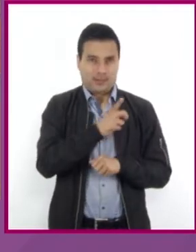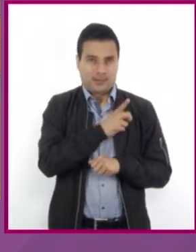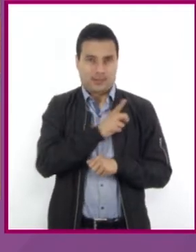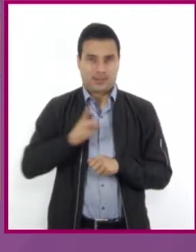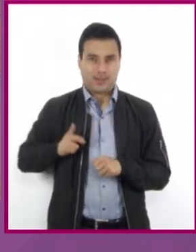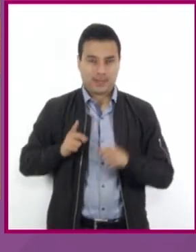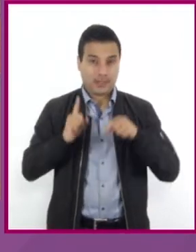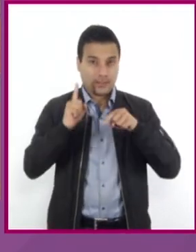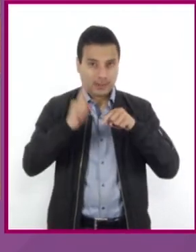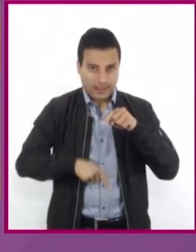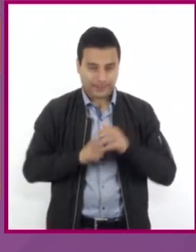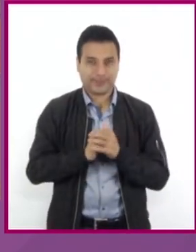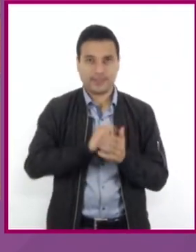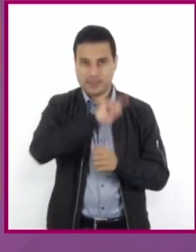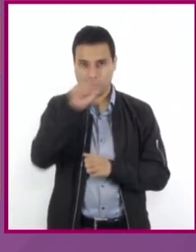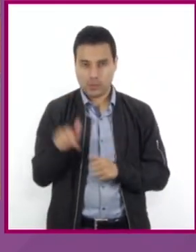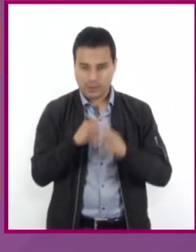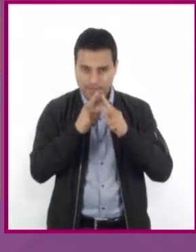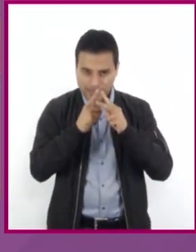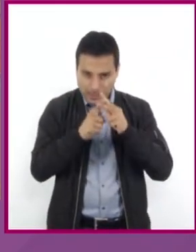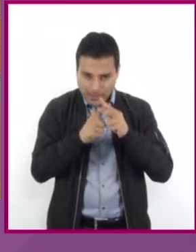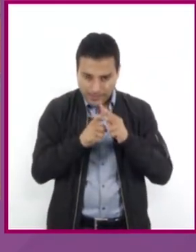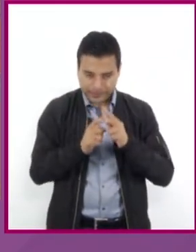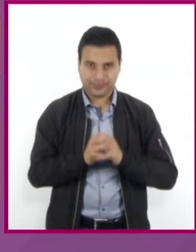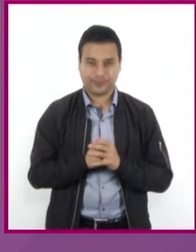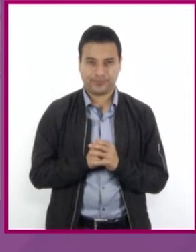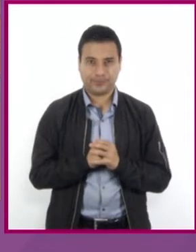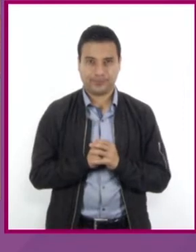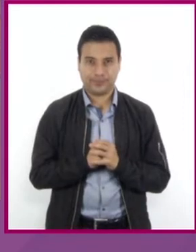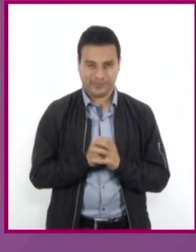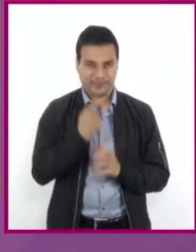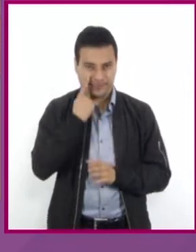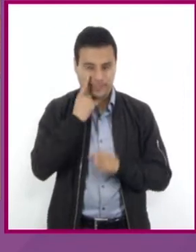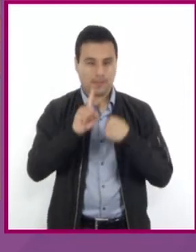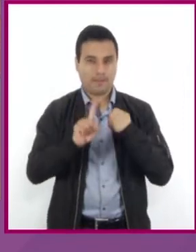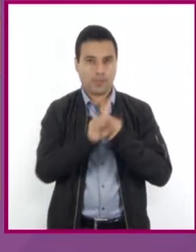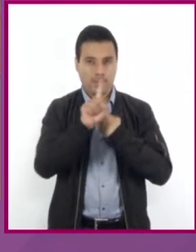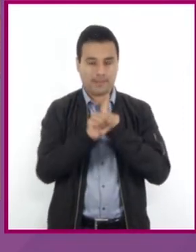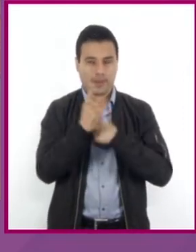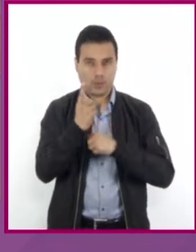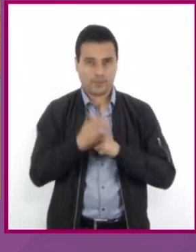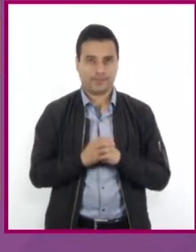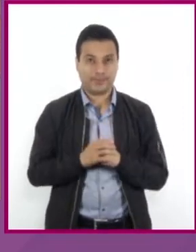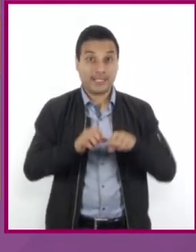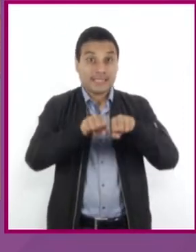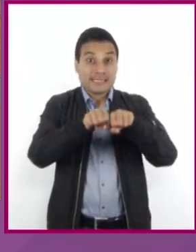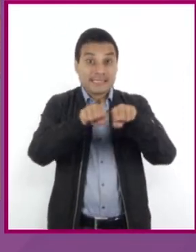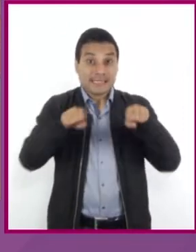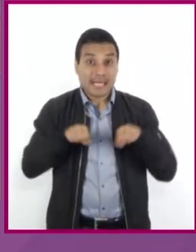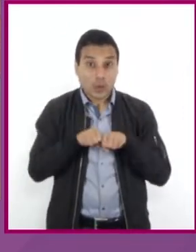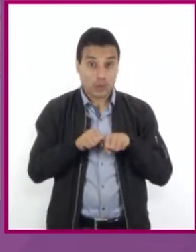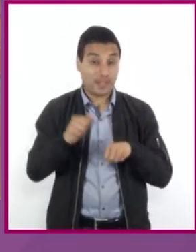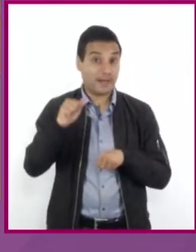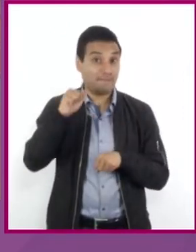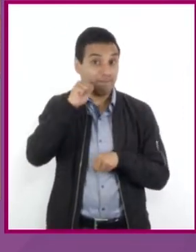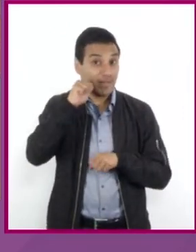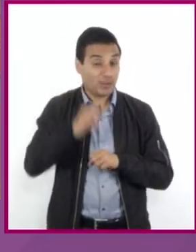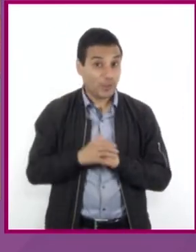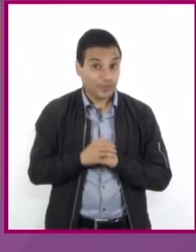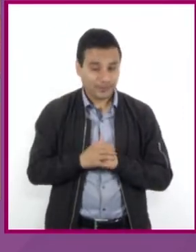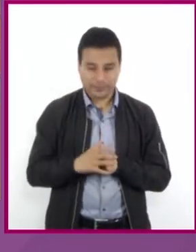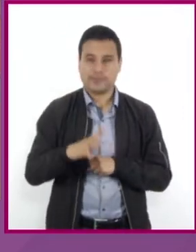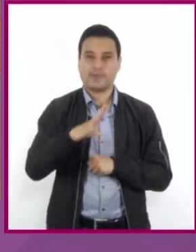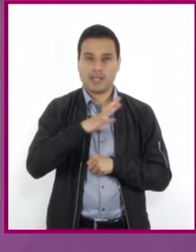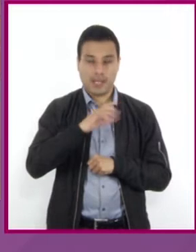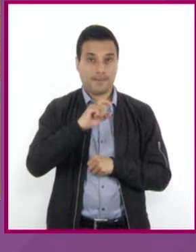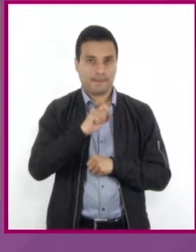con una sola incógnita. Problema 1. En el aula de Alberto hay un total de